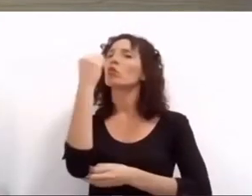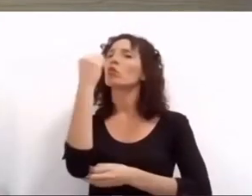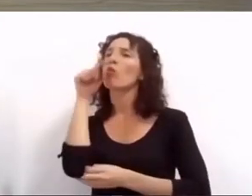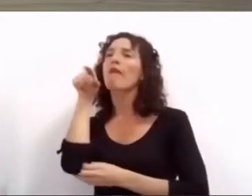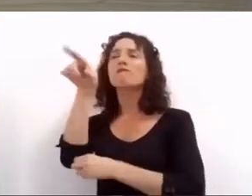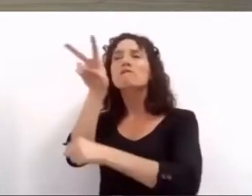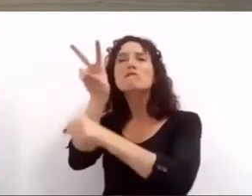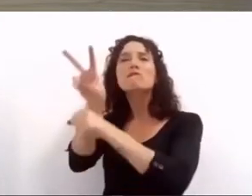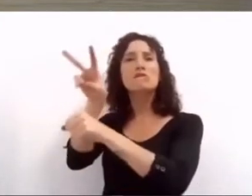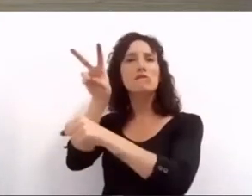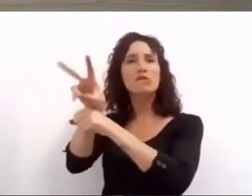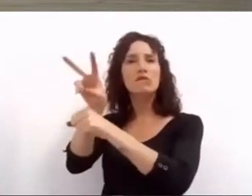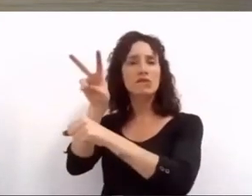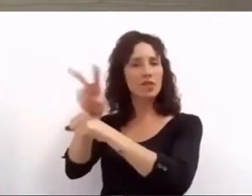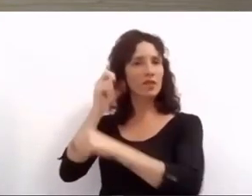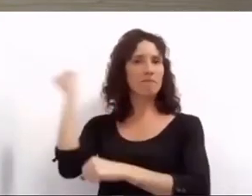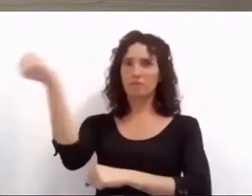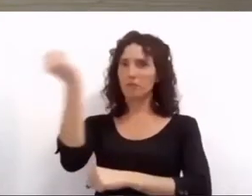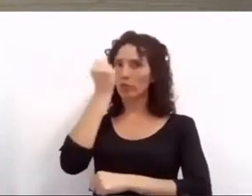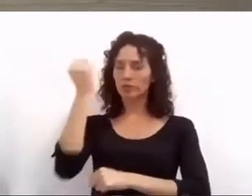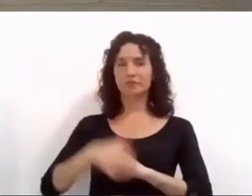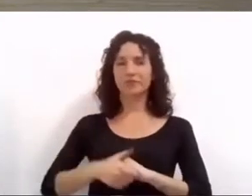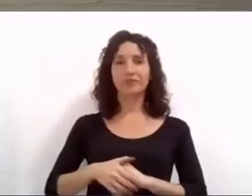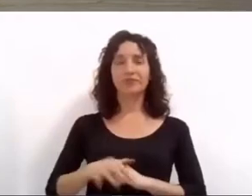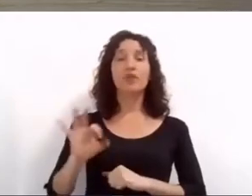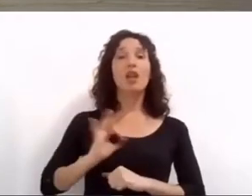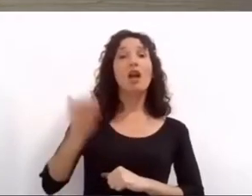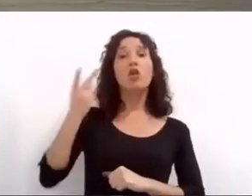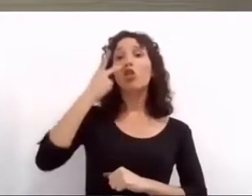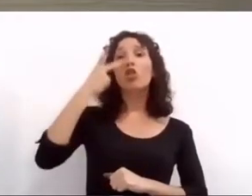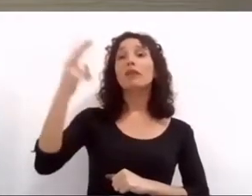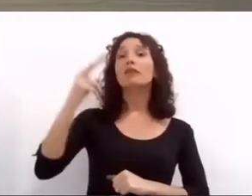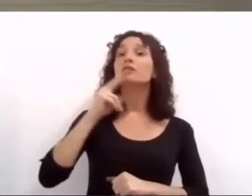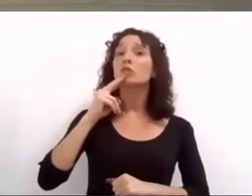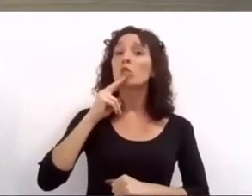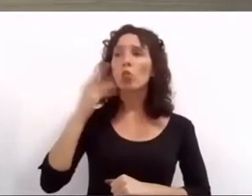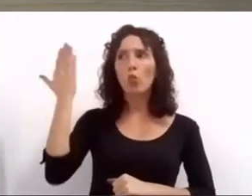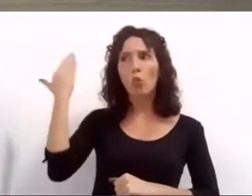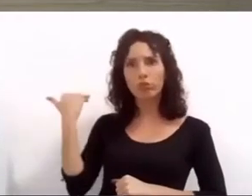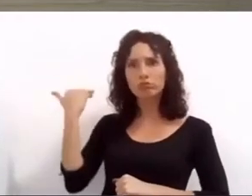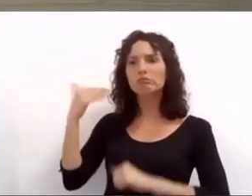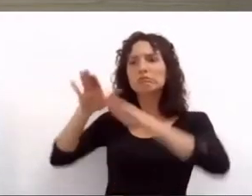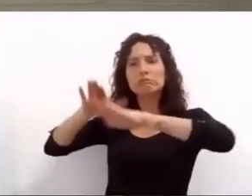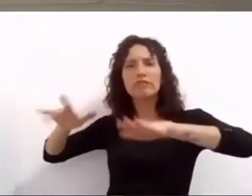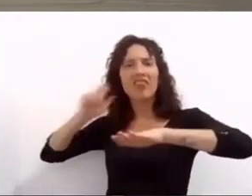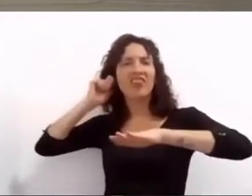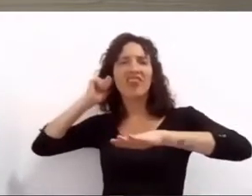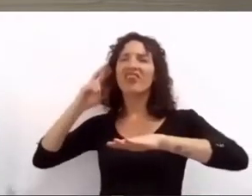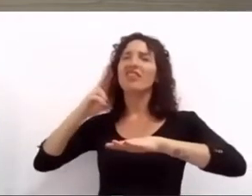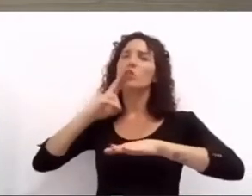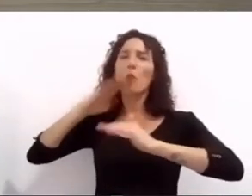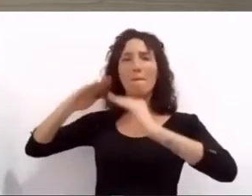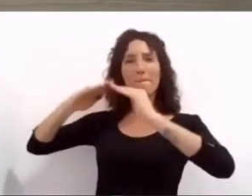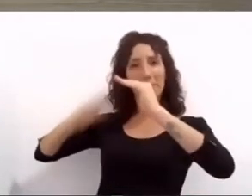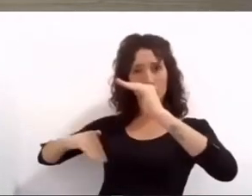en 2019 casi la mitad de los niños niñas y adolescentes menores de 19 años